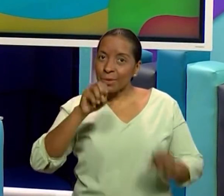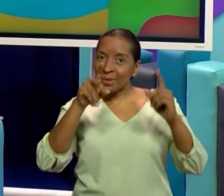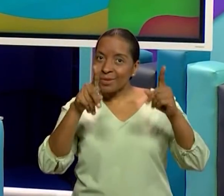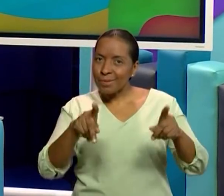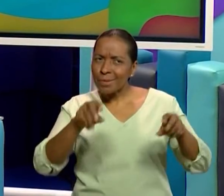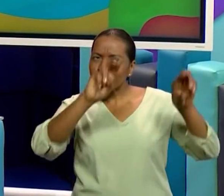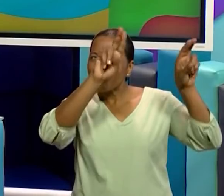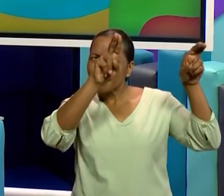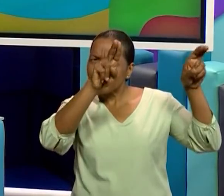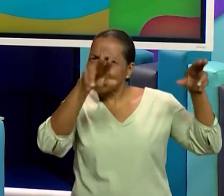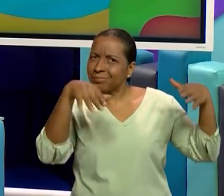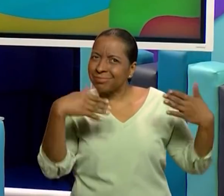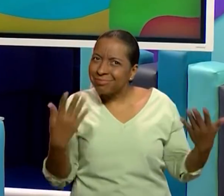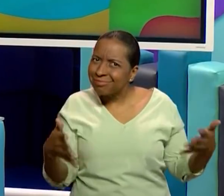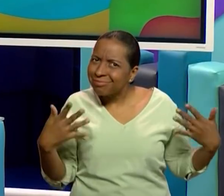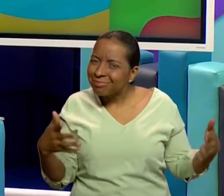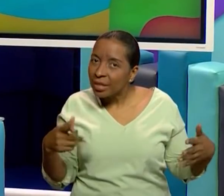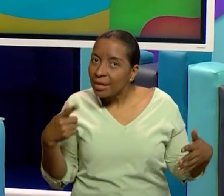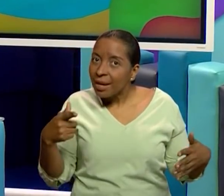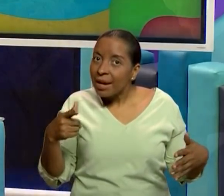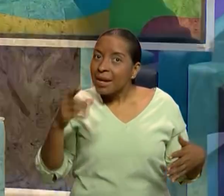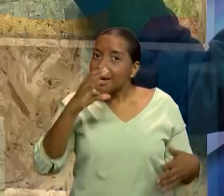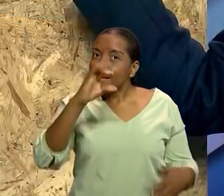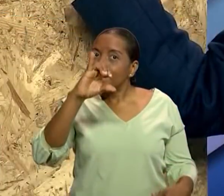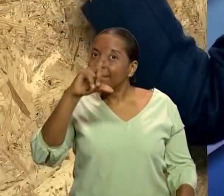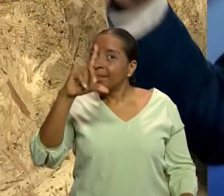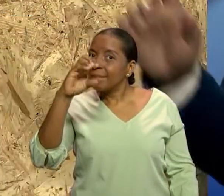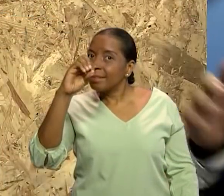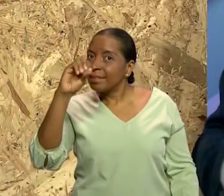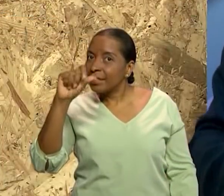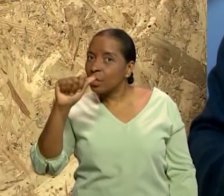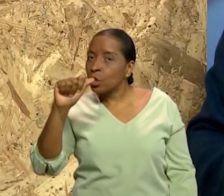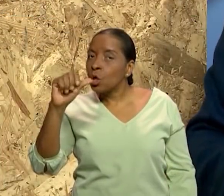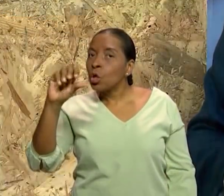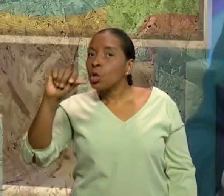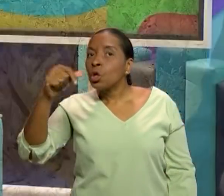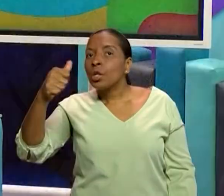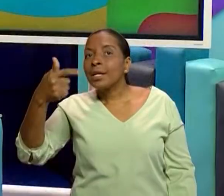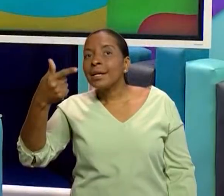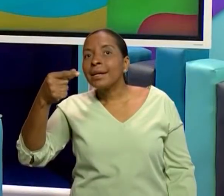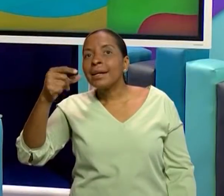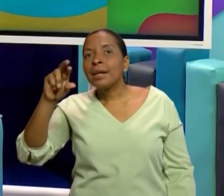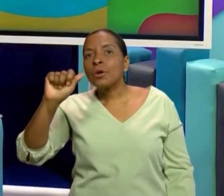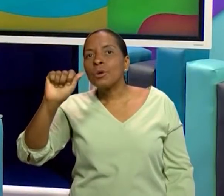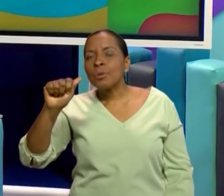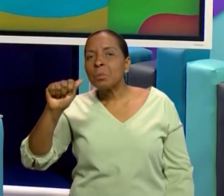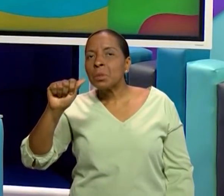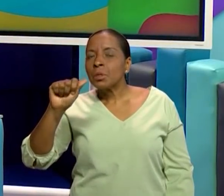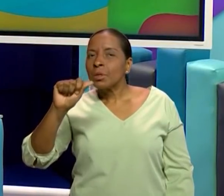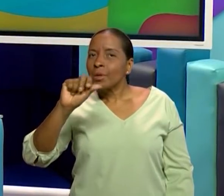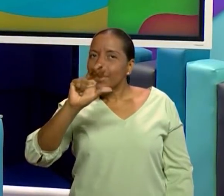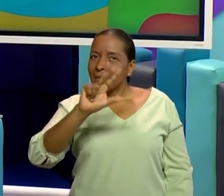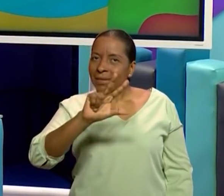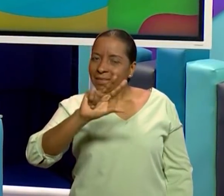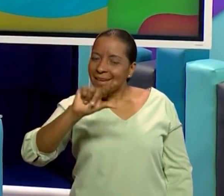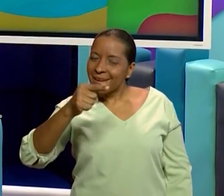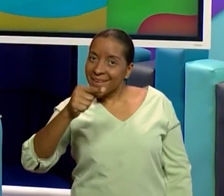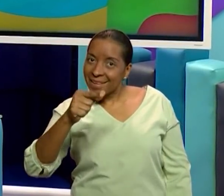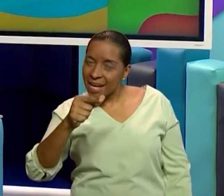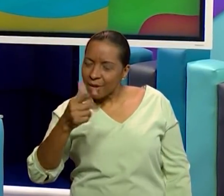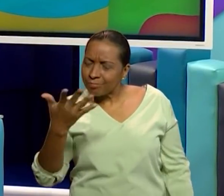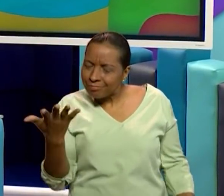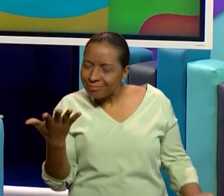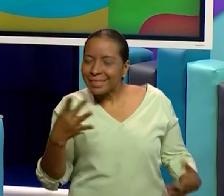temática muy interesante. El ciclo del agua para chicos de tercer grado. Miren qué